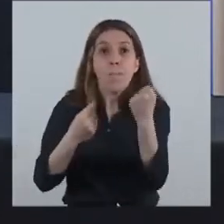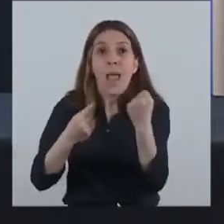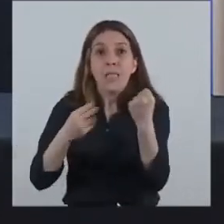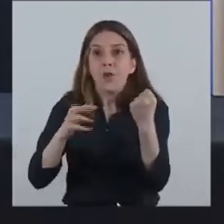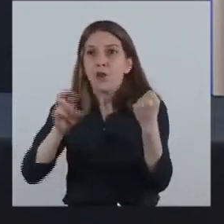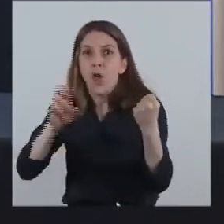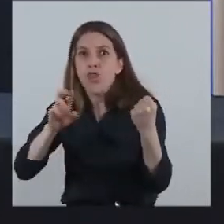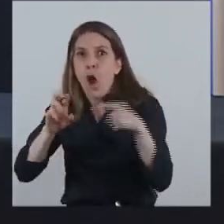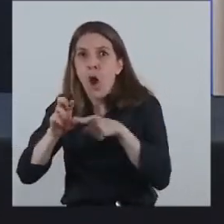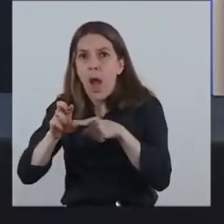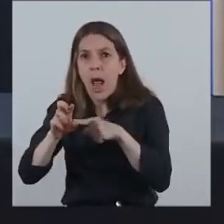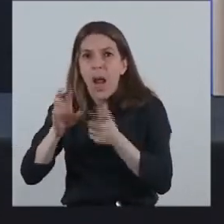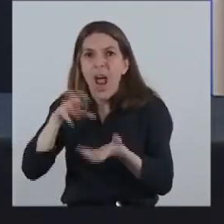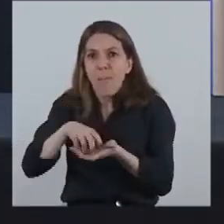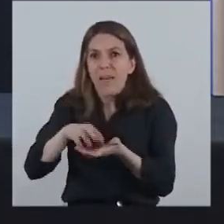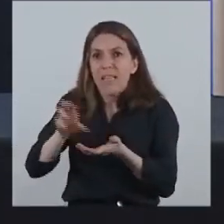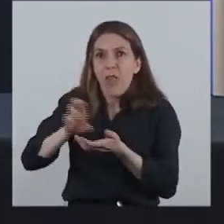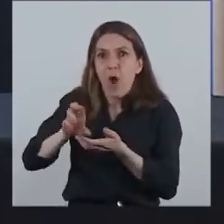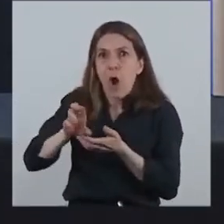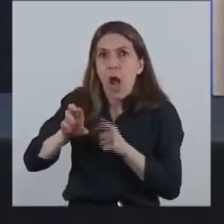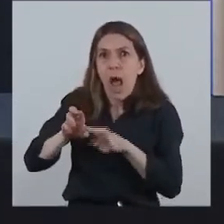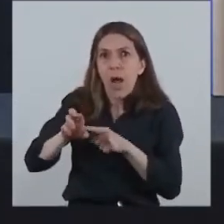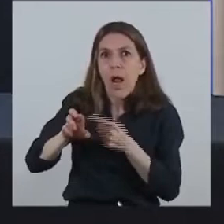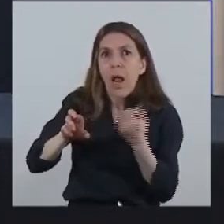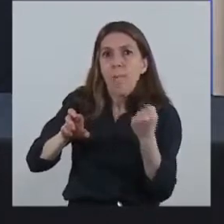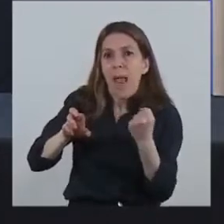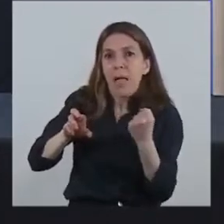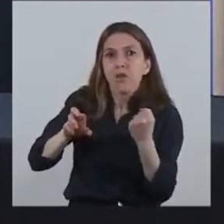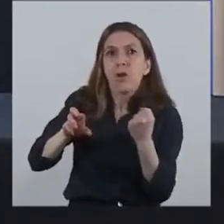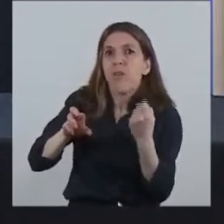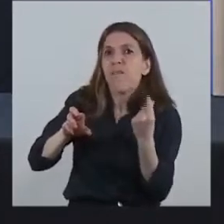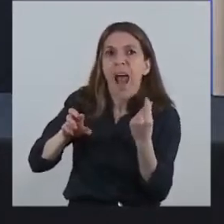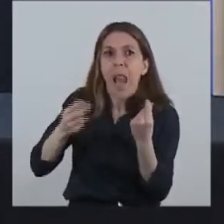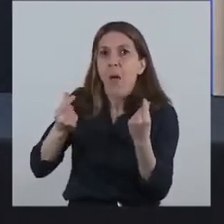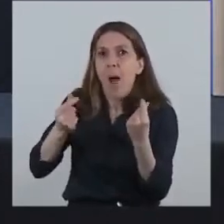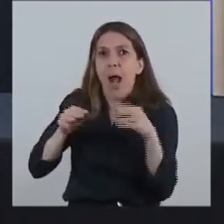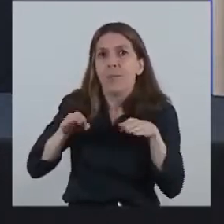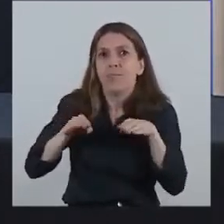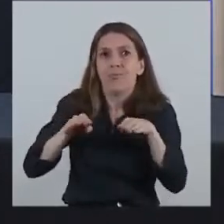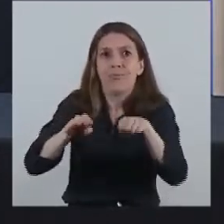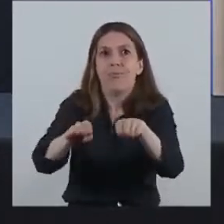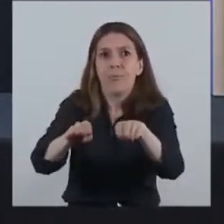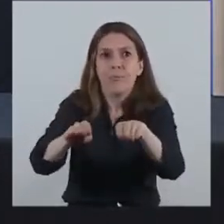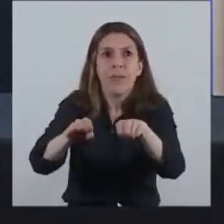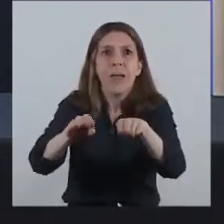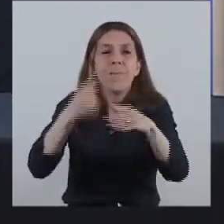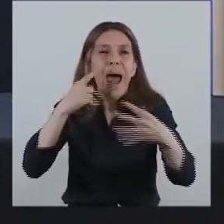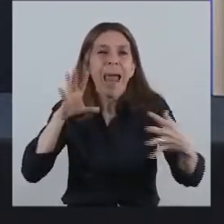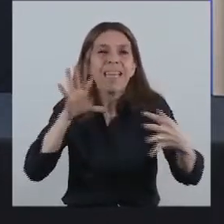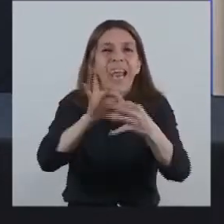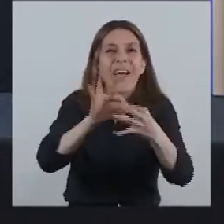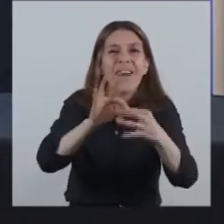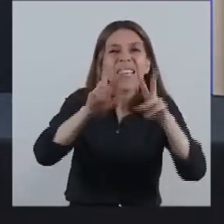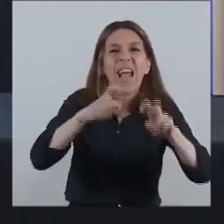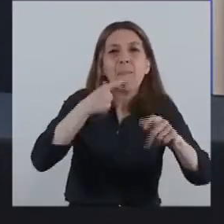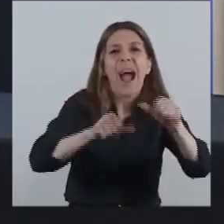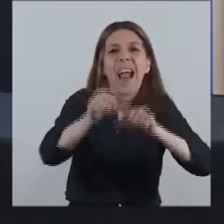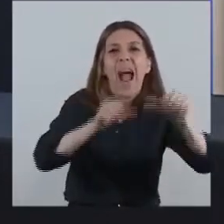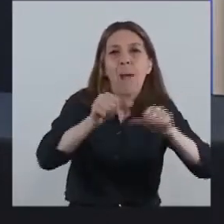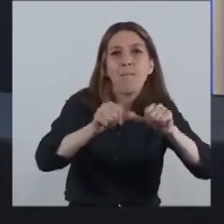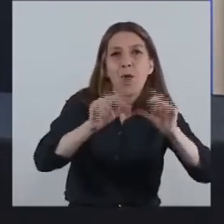asegurarse que van a mantener su valor al mismo tiempo que dada la política de tipo de cambio real que